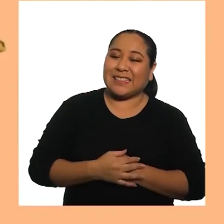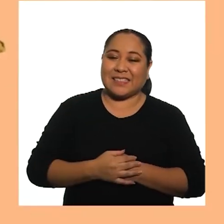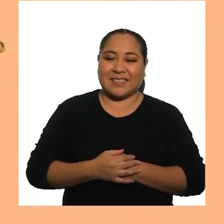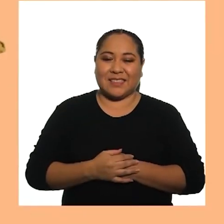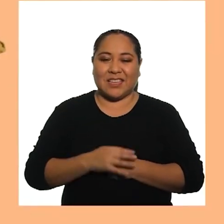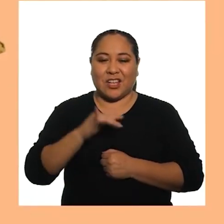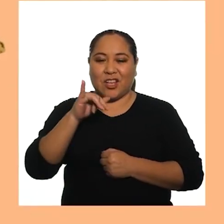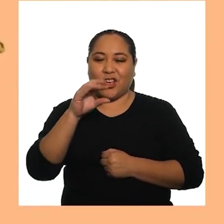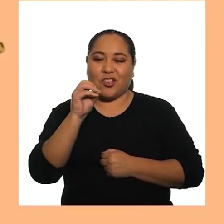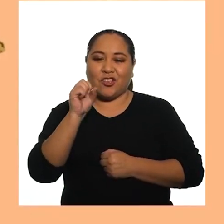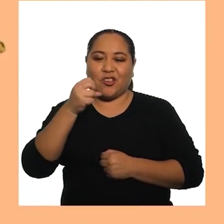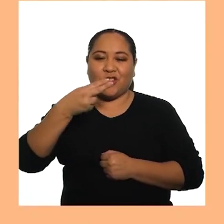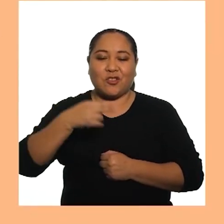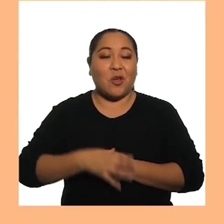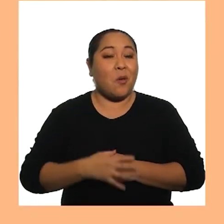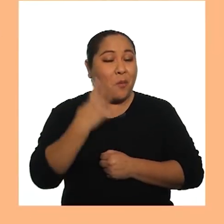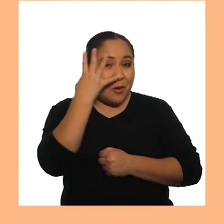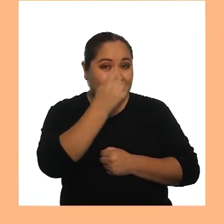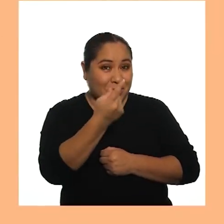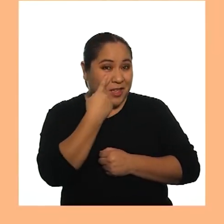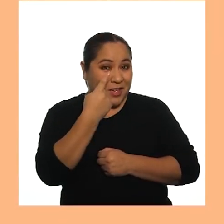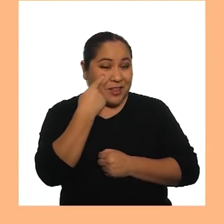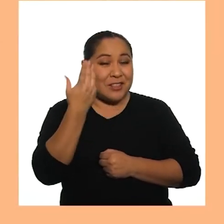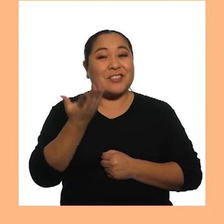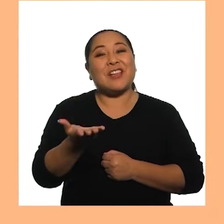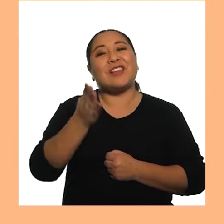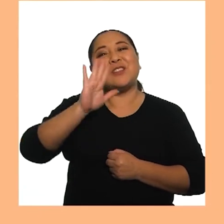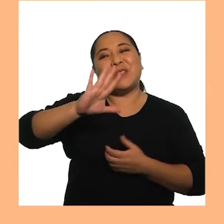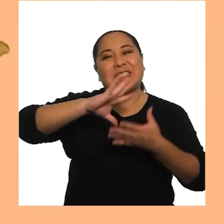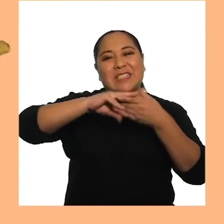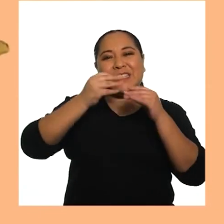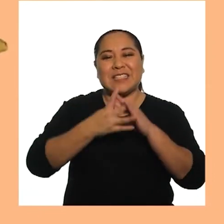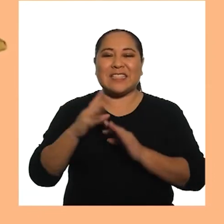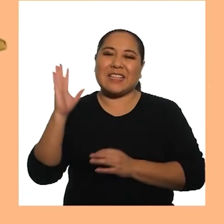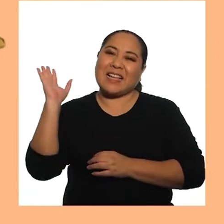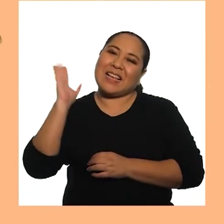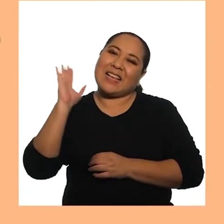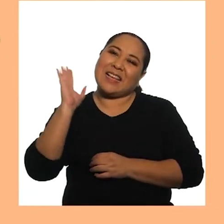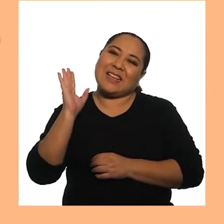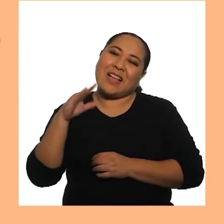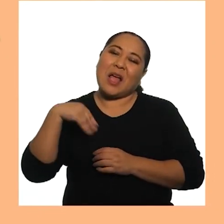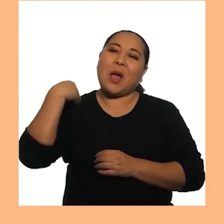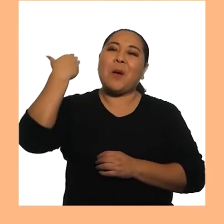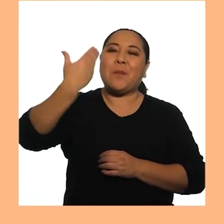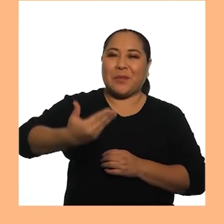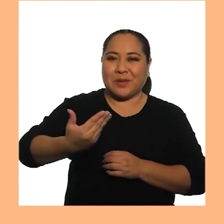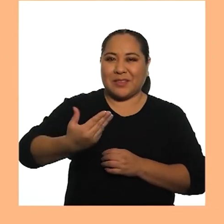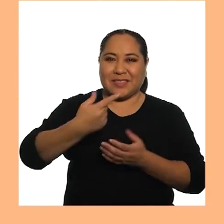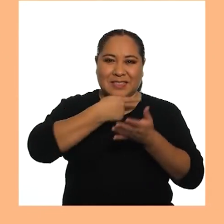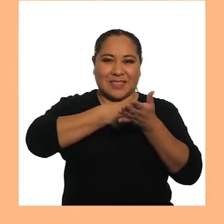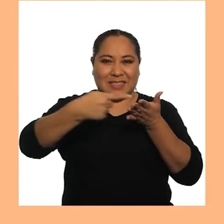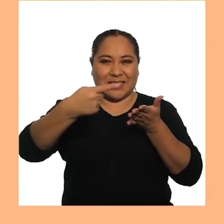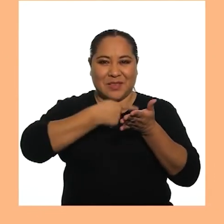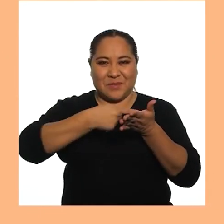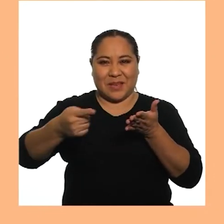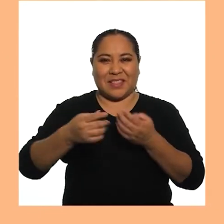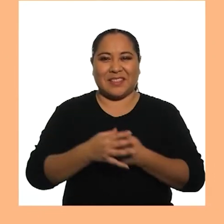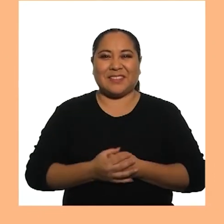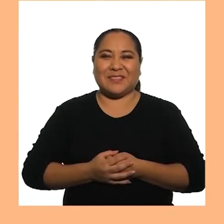Joshua Fue bonito Conocer su historia Hasta La próxima